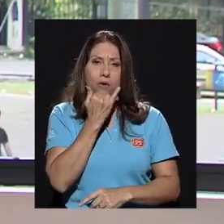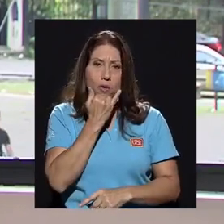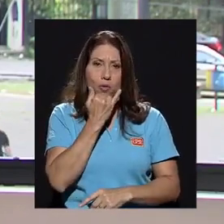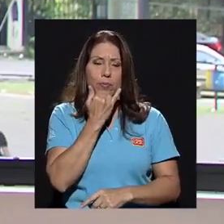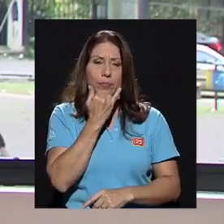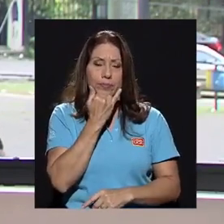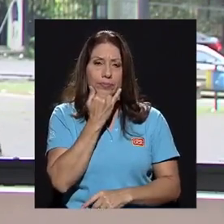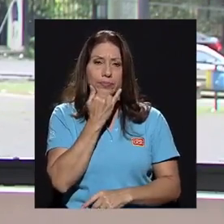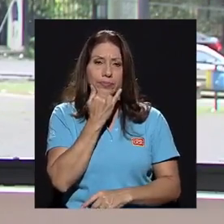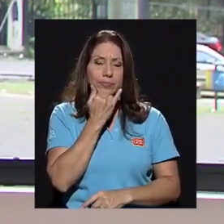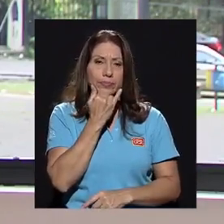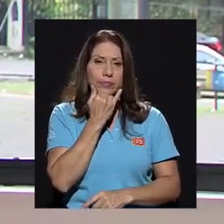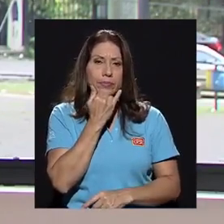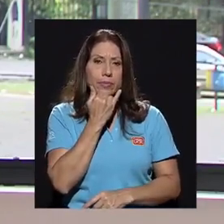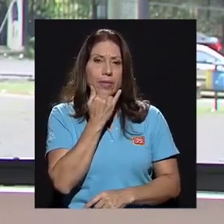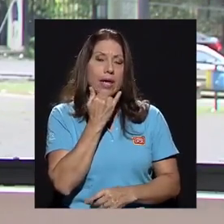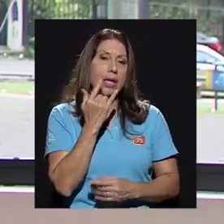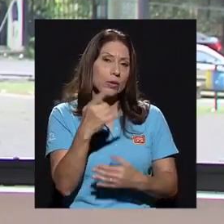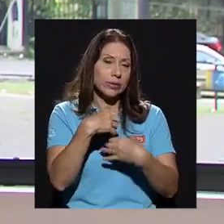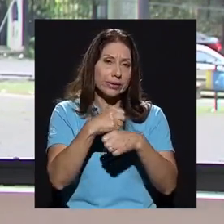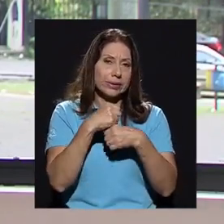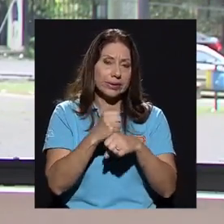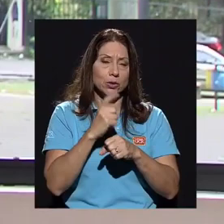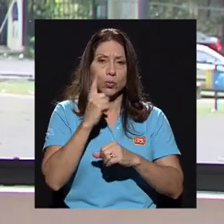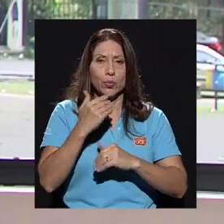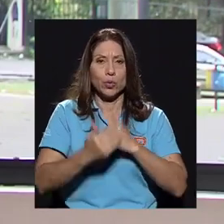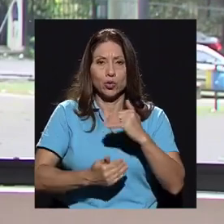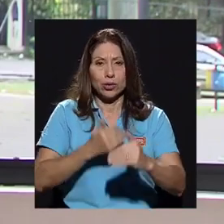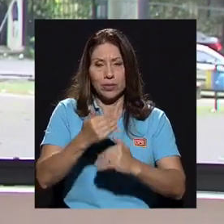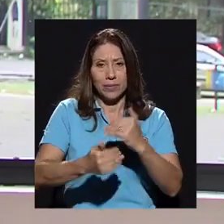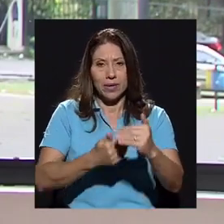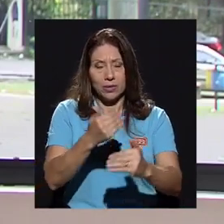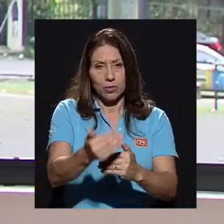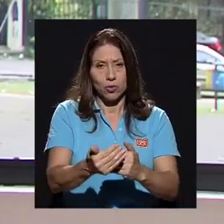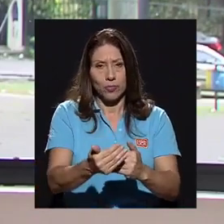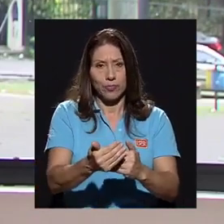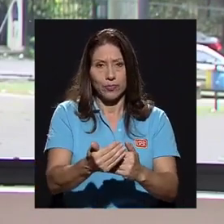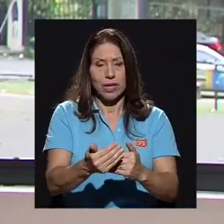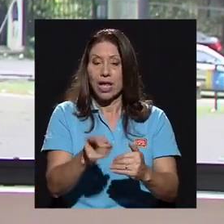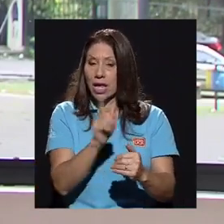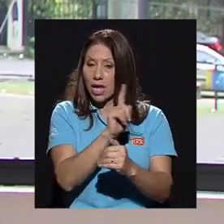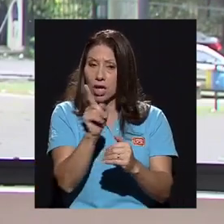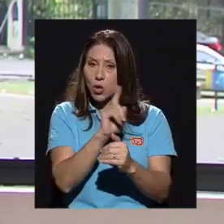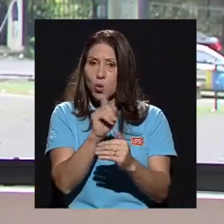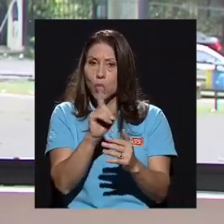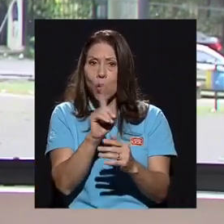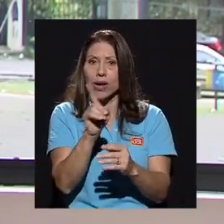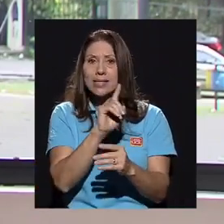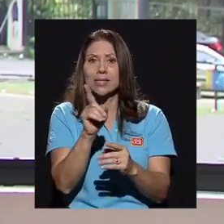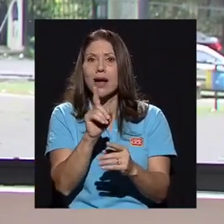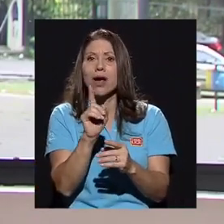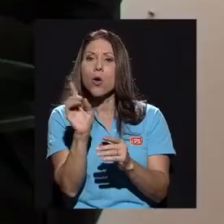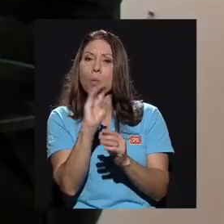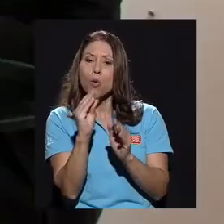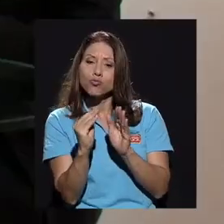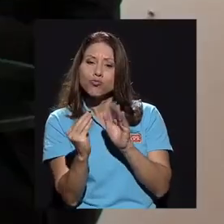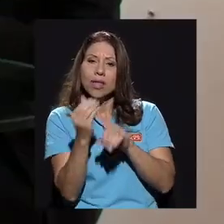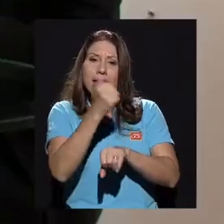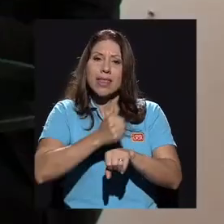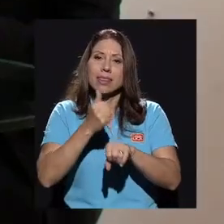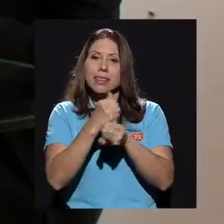en donde se hizo un procedimiento y no estaba tipificado que eso fuera falta.